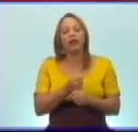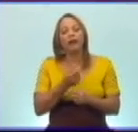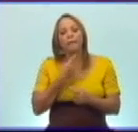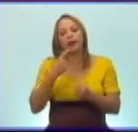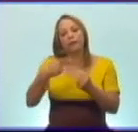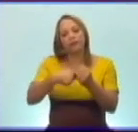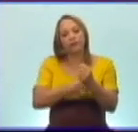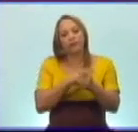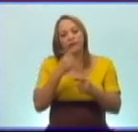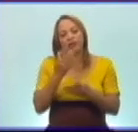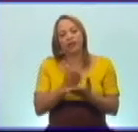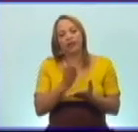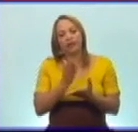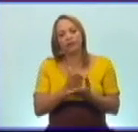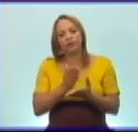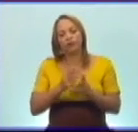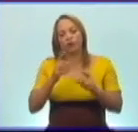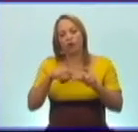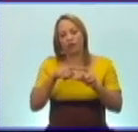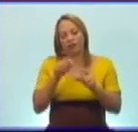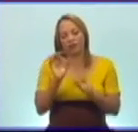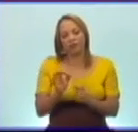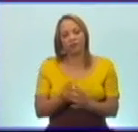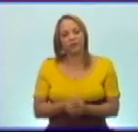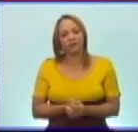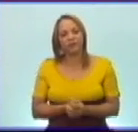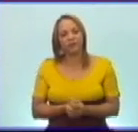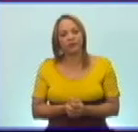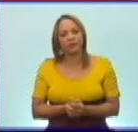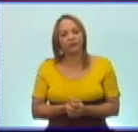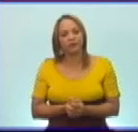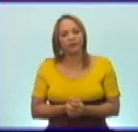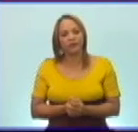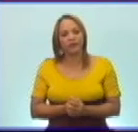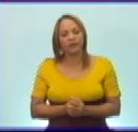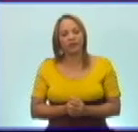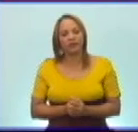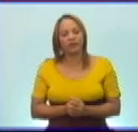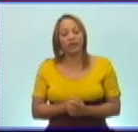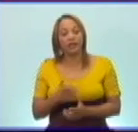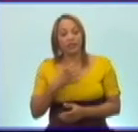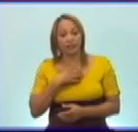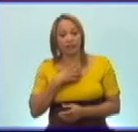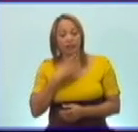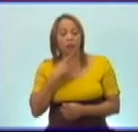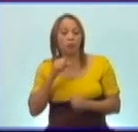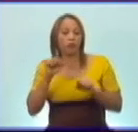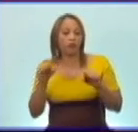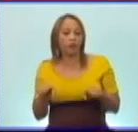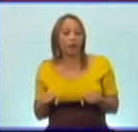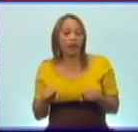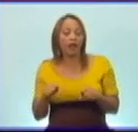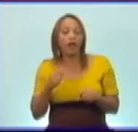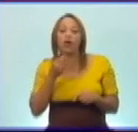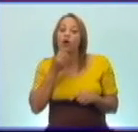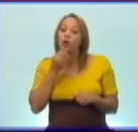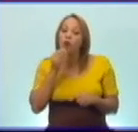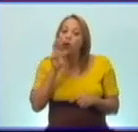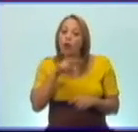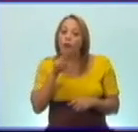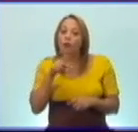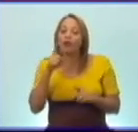profundizar en el estudio de los contenidos. No dejen, si tienen la posibilidad, de buscar un